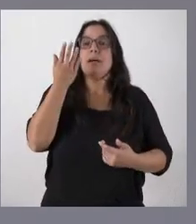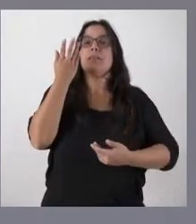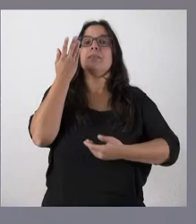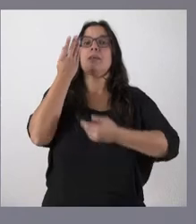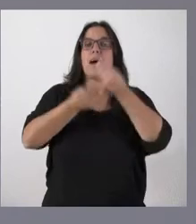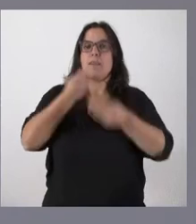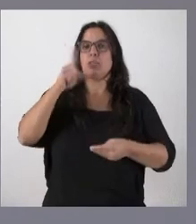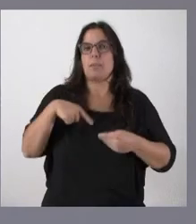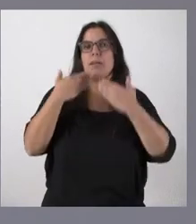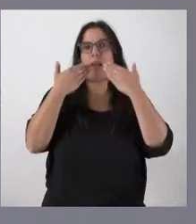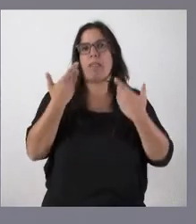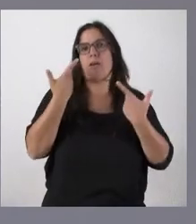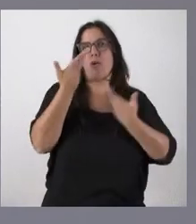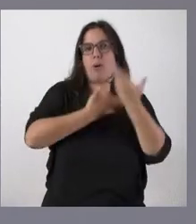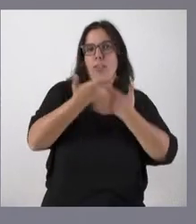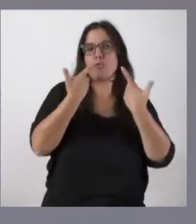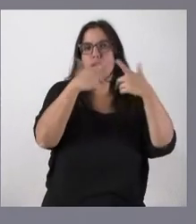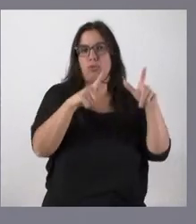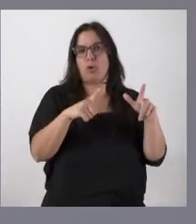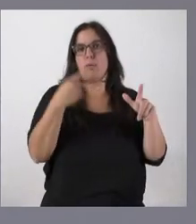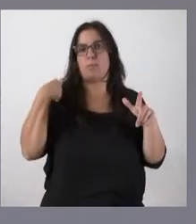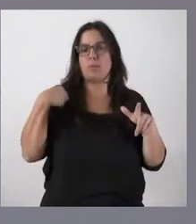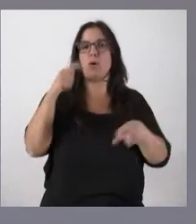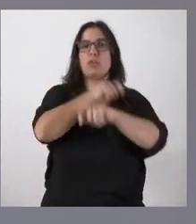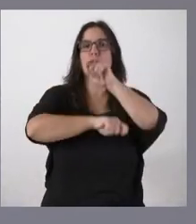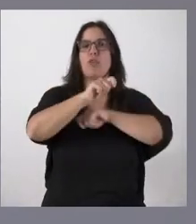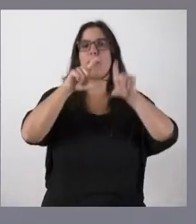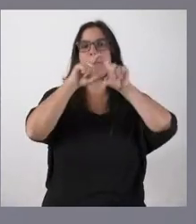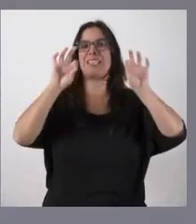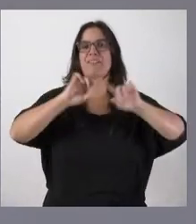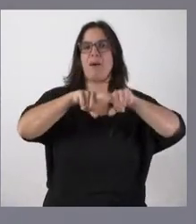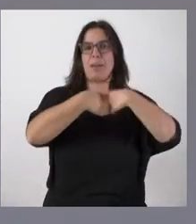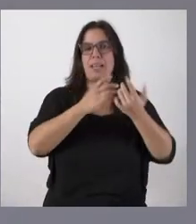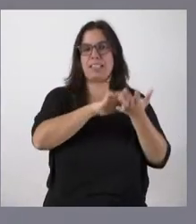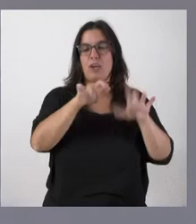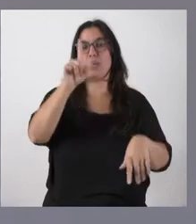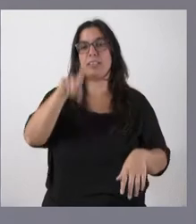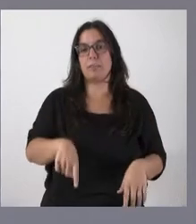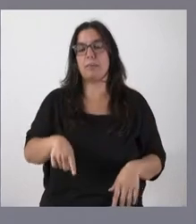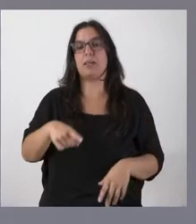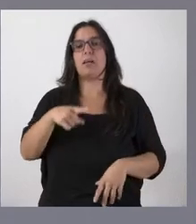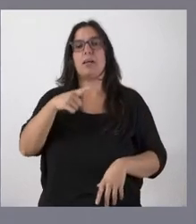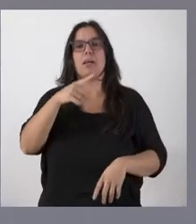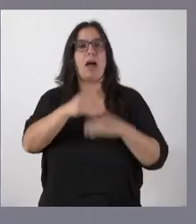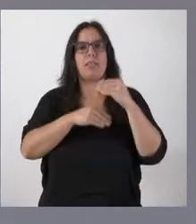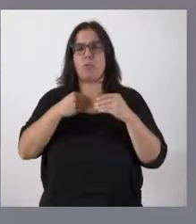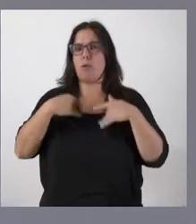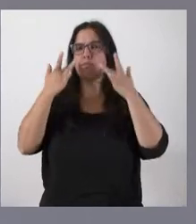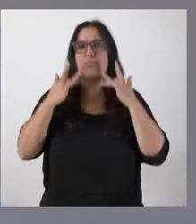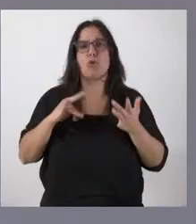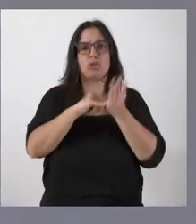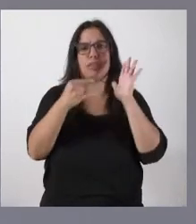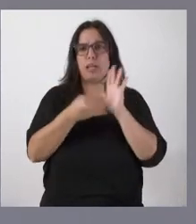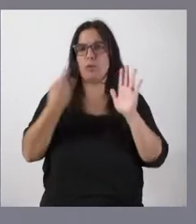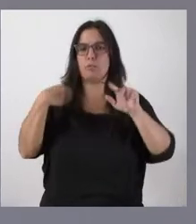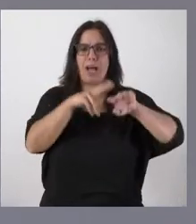sector empresarial a través de la Asociación de la Empresa Familiar de Castilla y León y lo hacemos también de una manera absolutamente técnica contando con un